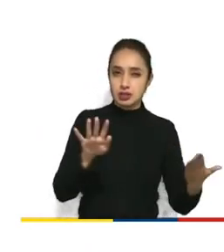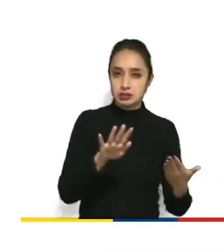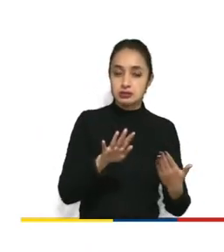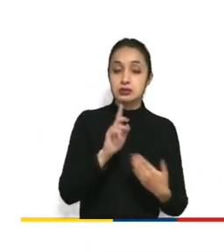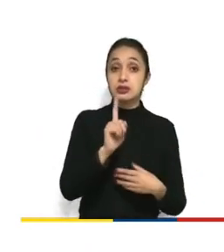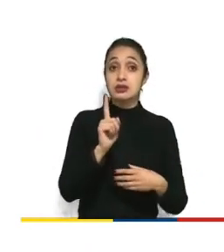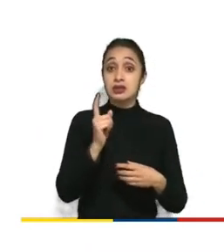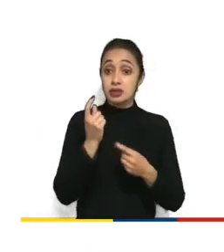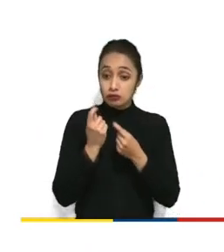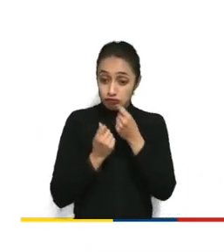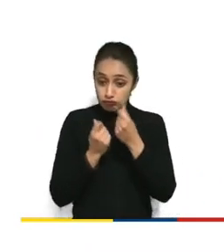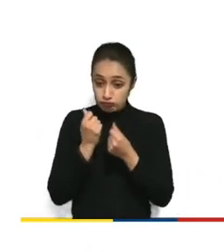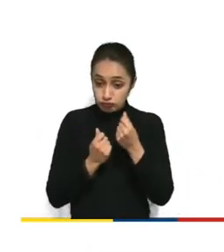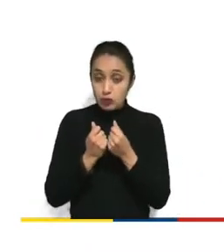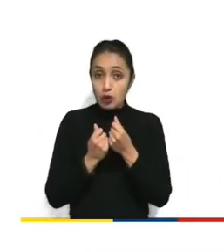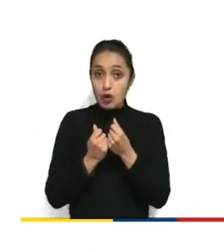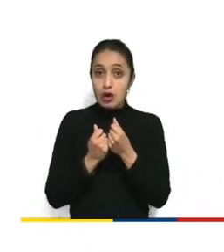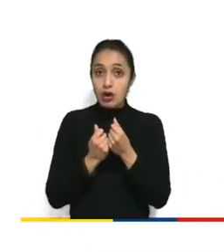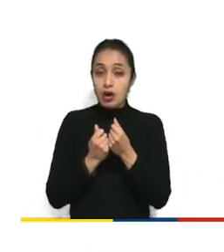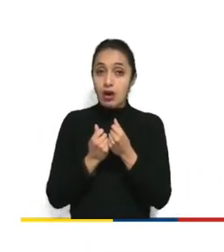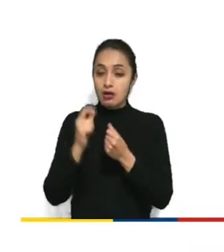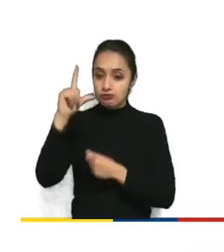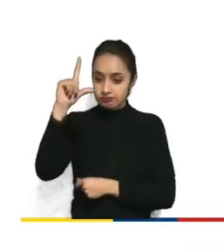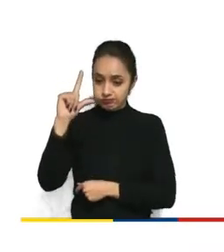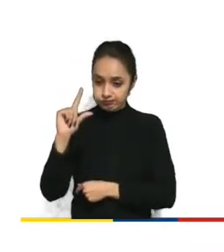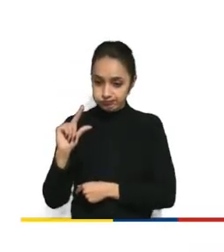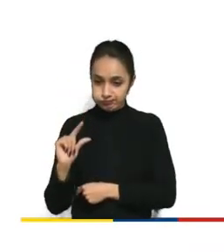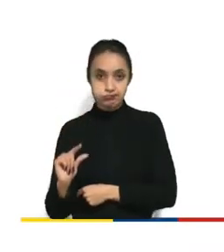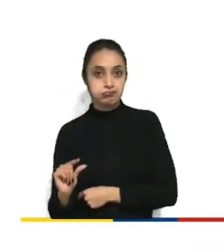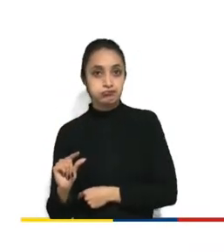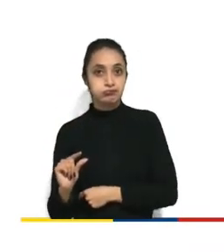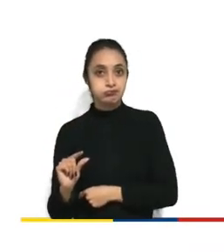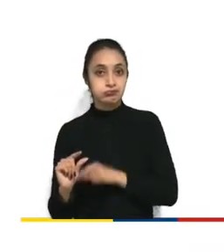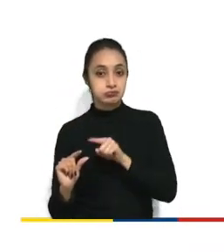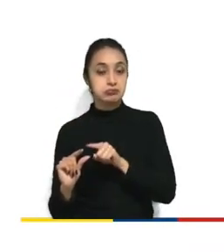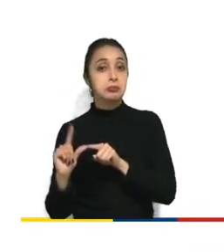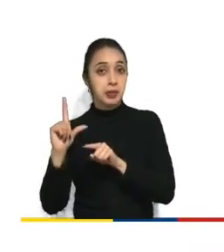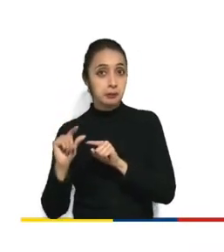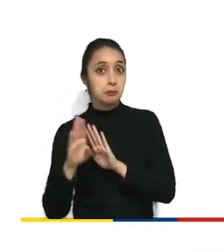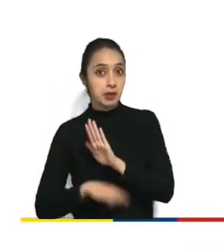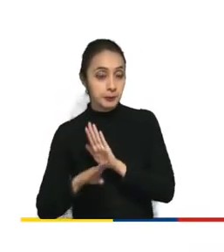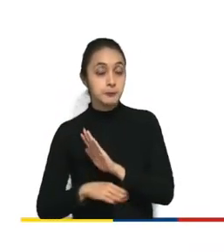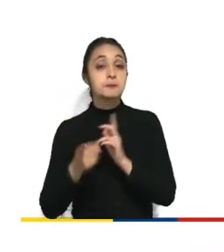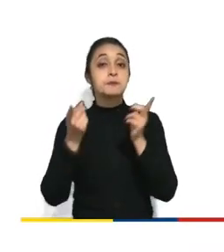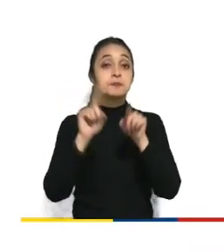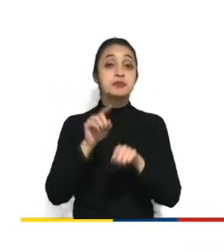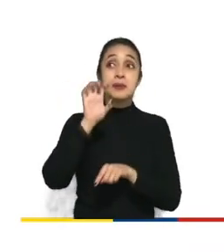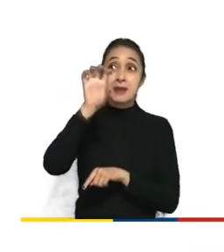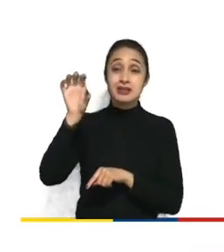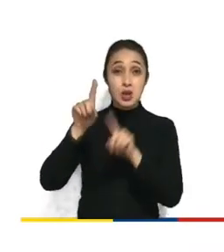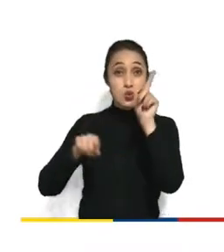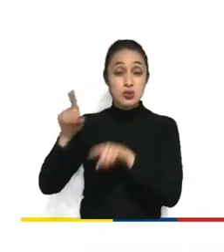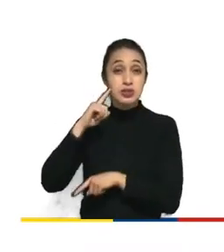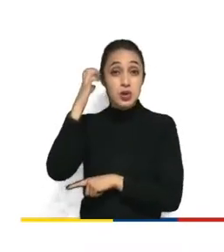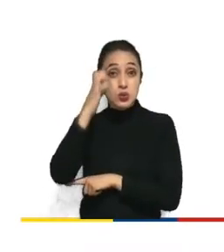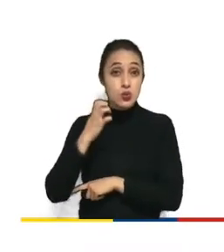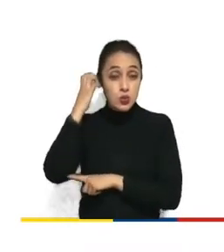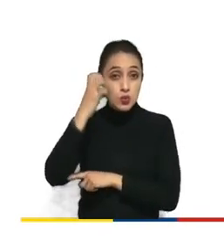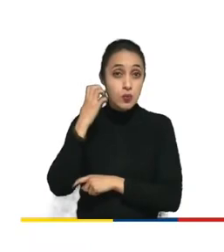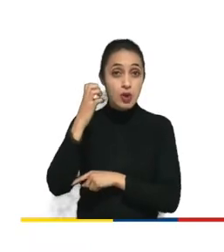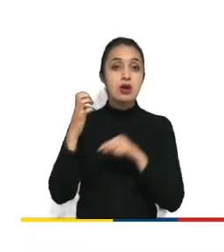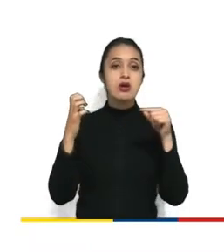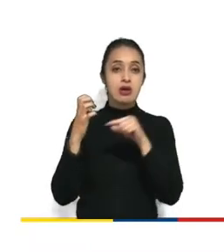consumo de datos comenzaron a caer en este país. También en algunos países europeos, después de